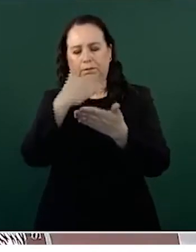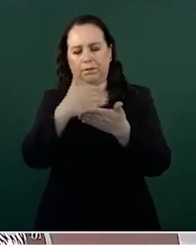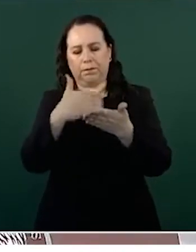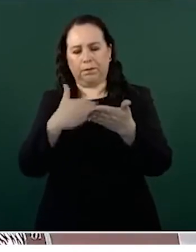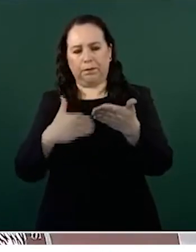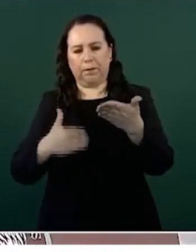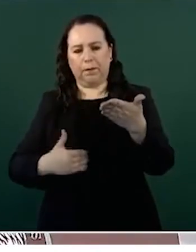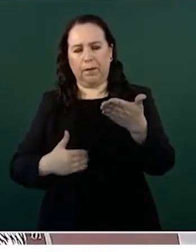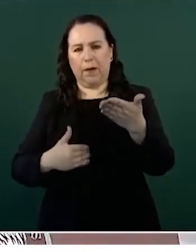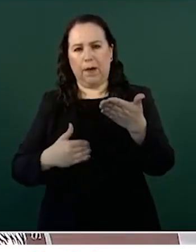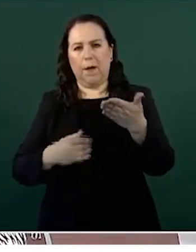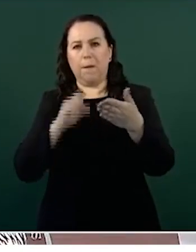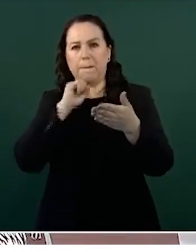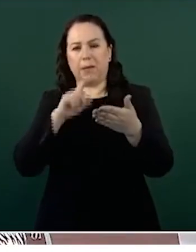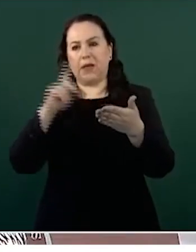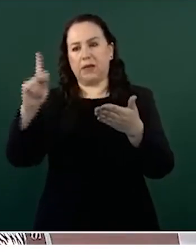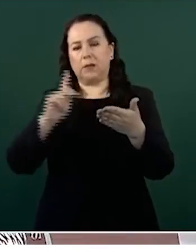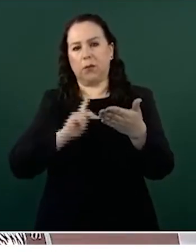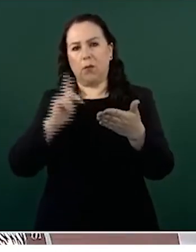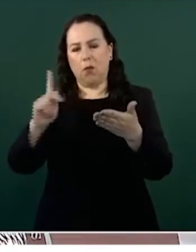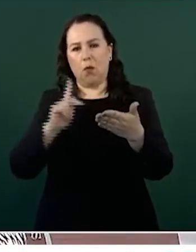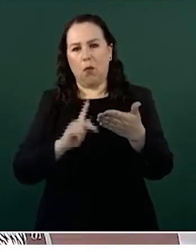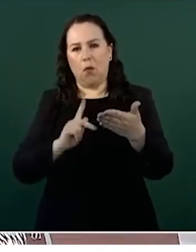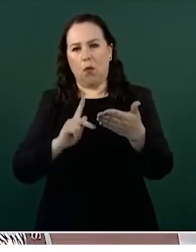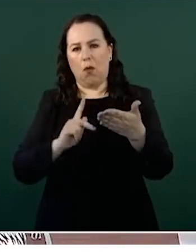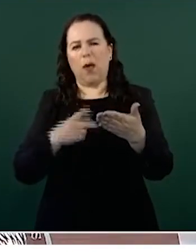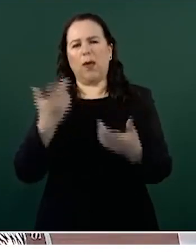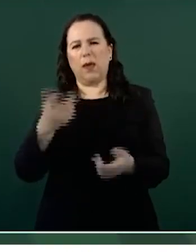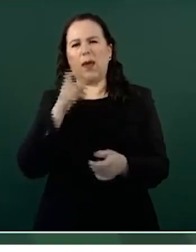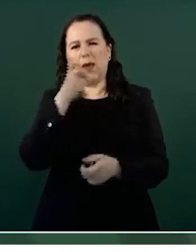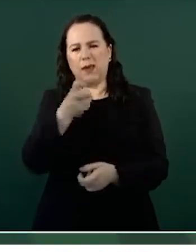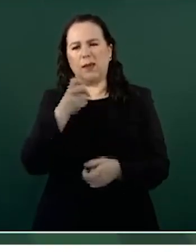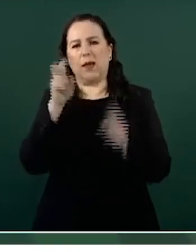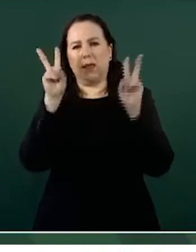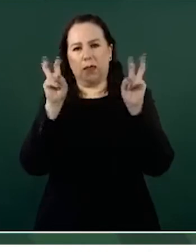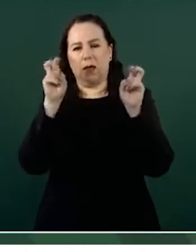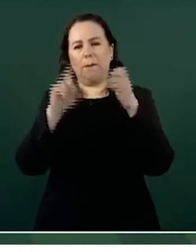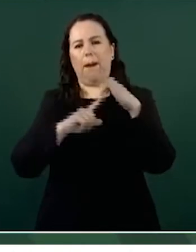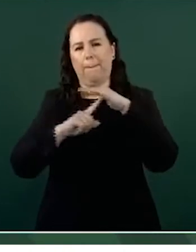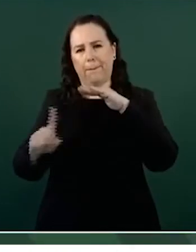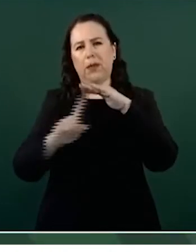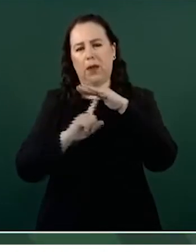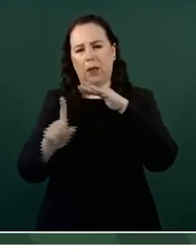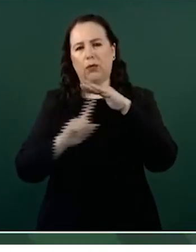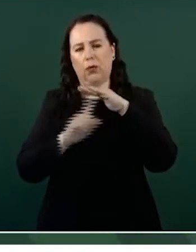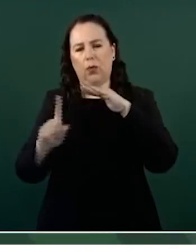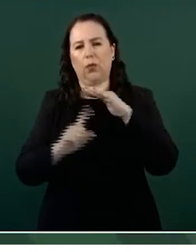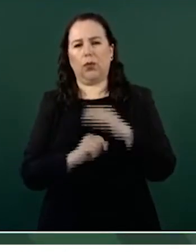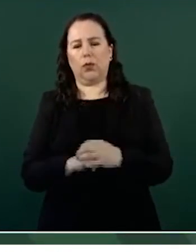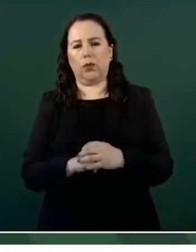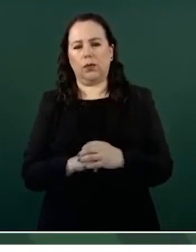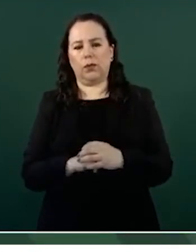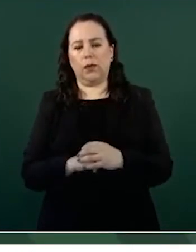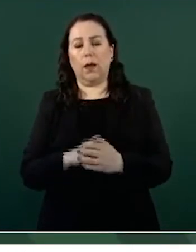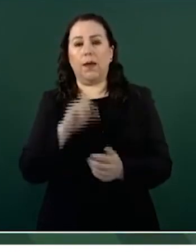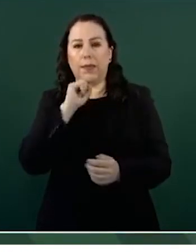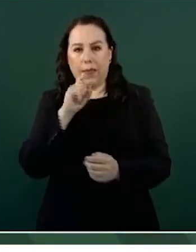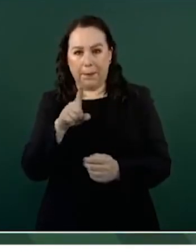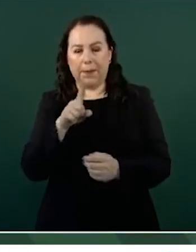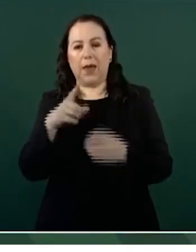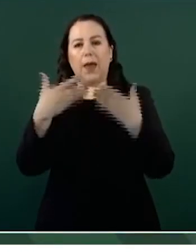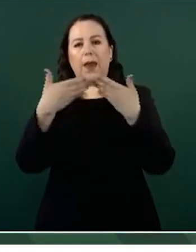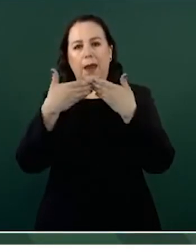sobre temas migratorios, desde luego el tema de la apertura de la